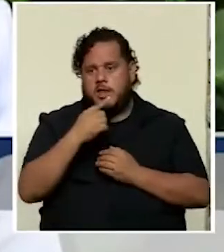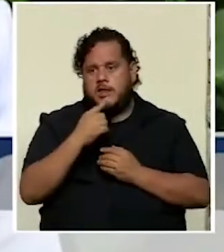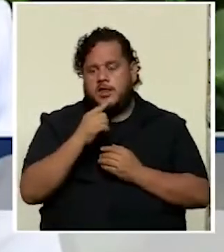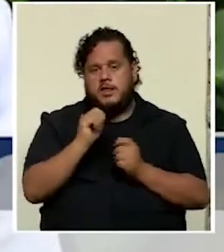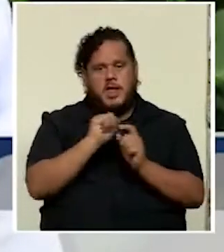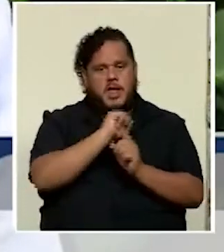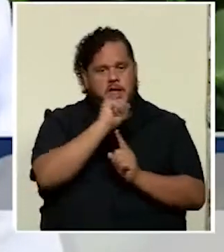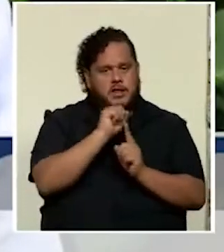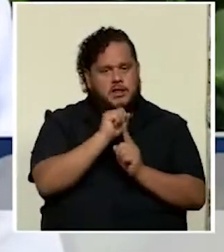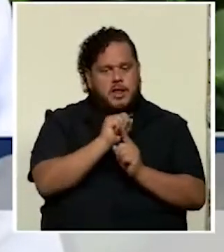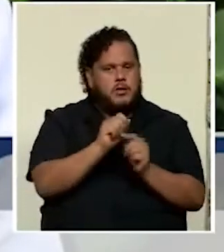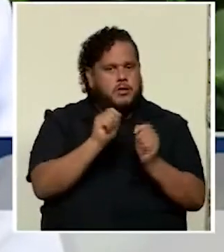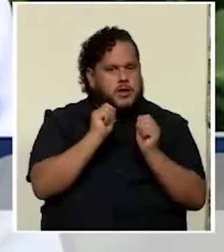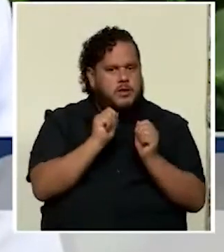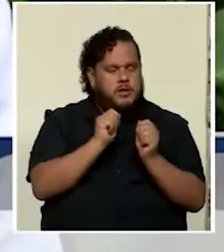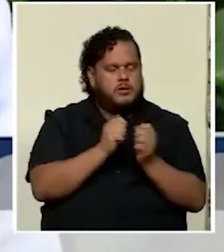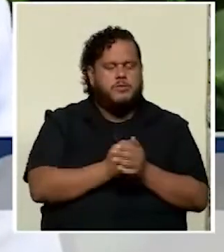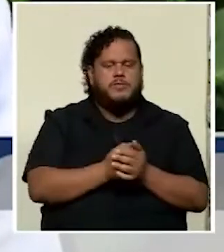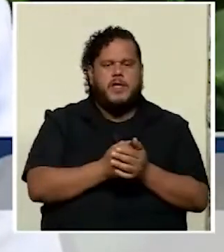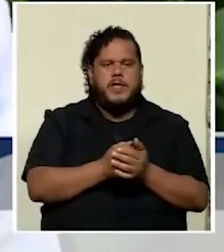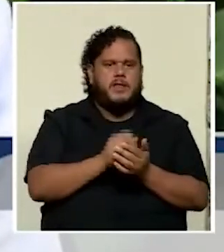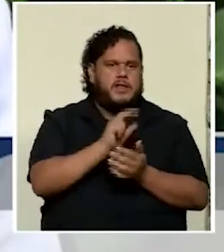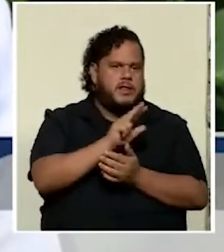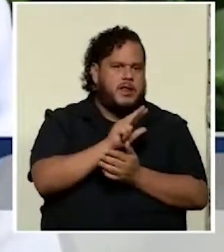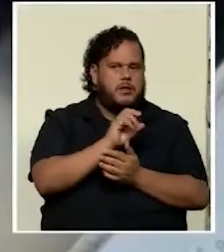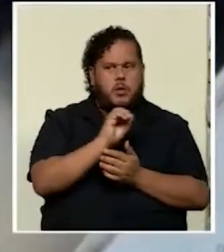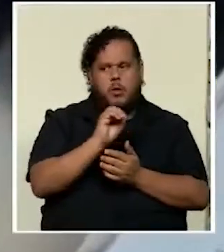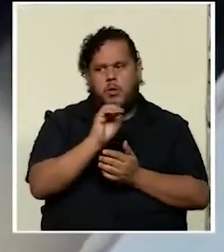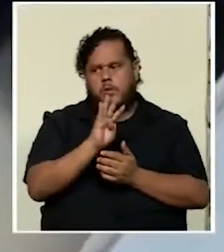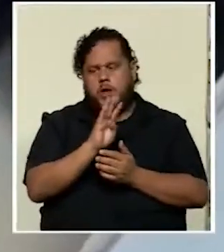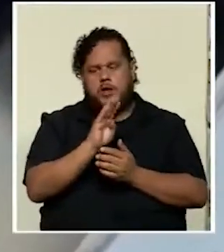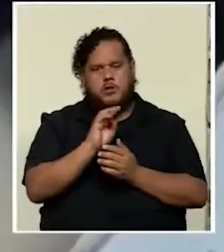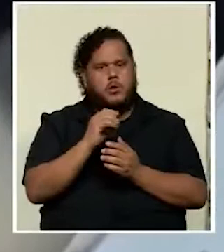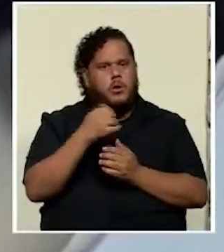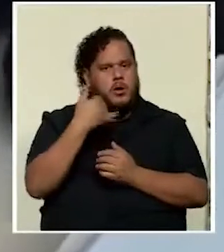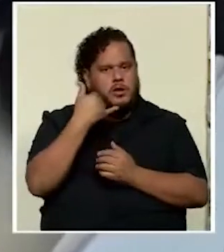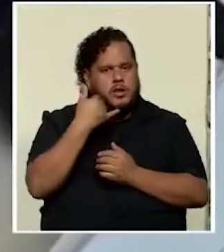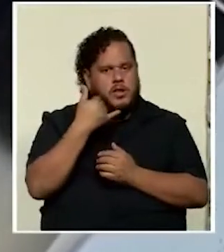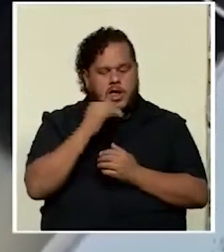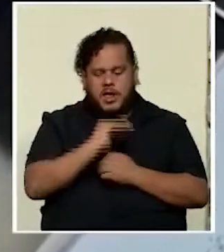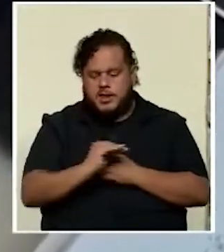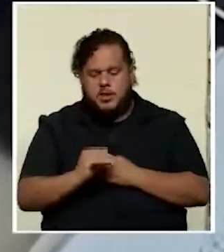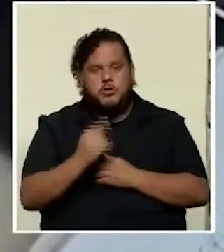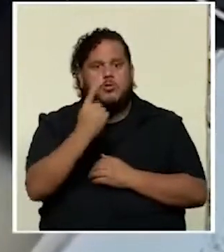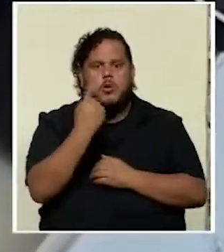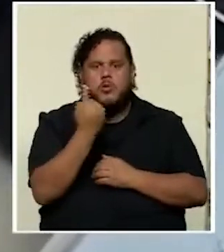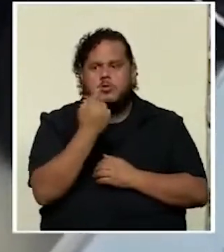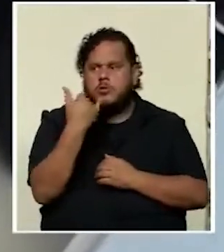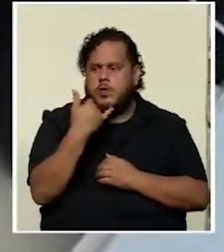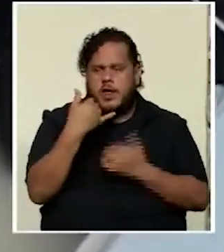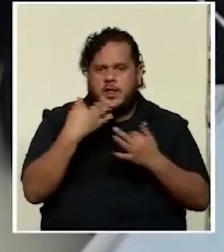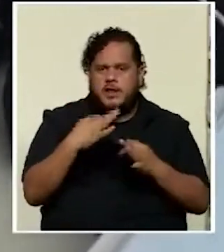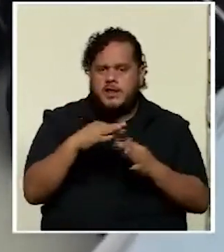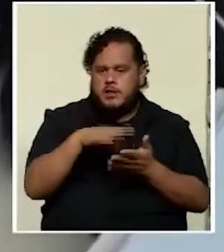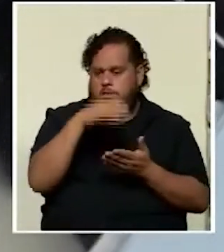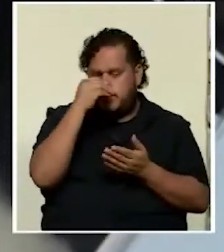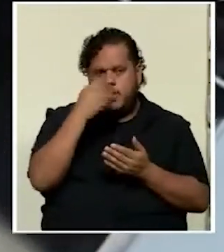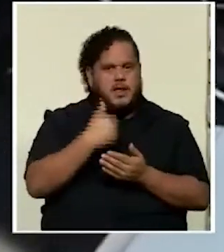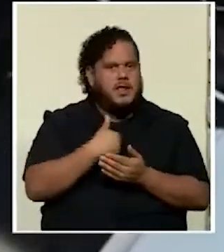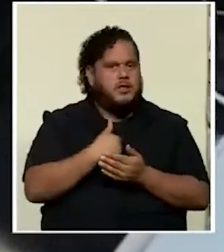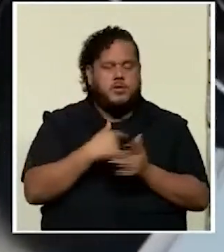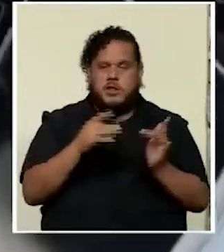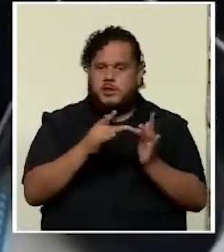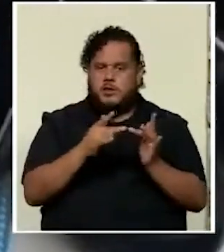de la Educación que están tres o cuatro niños con un solo celular tratando de aprender y no tienen suficiente conectividad